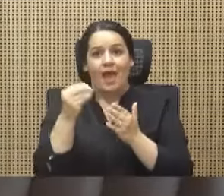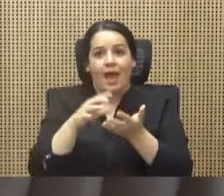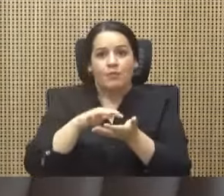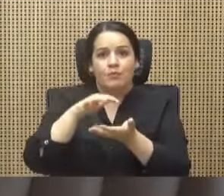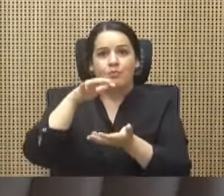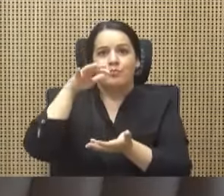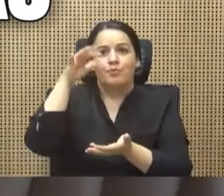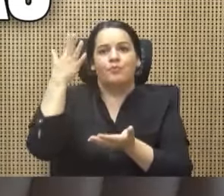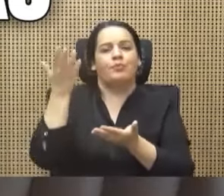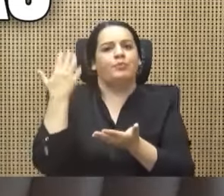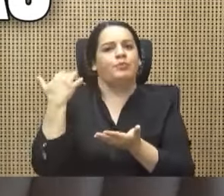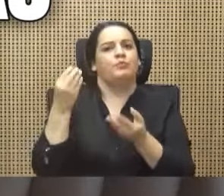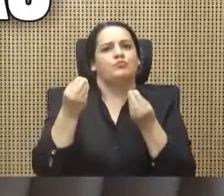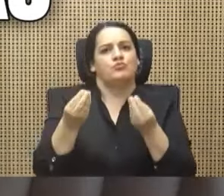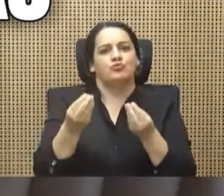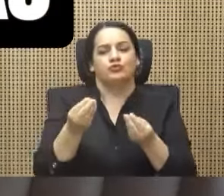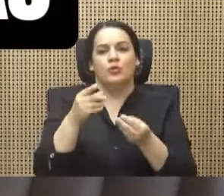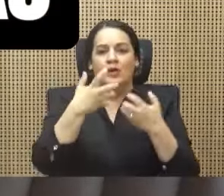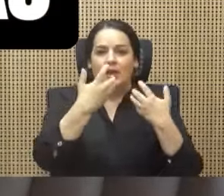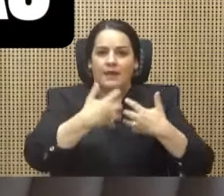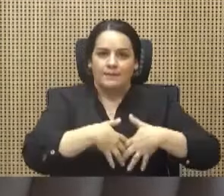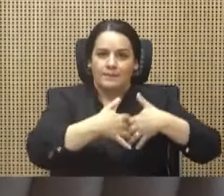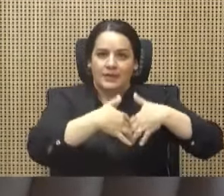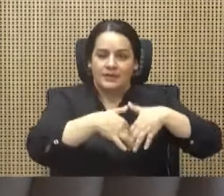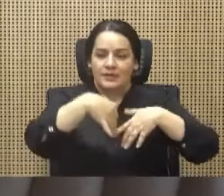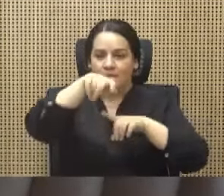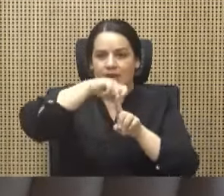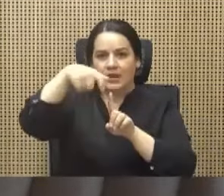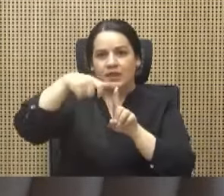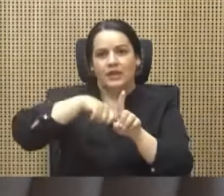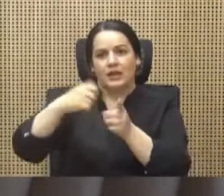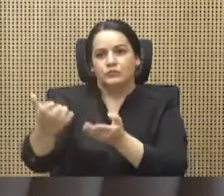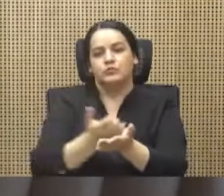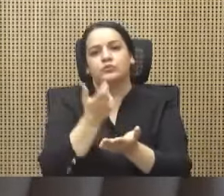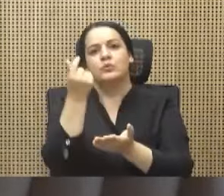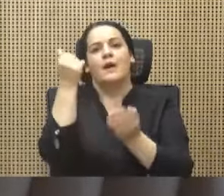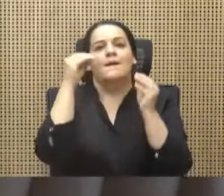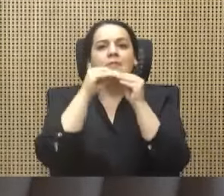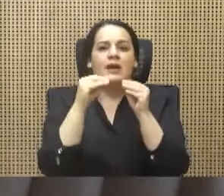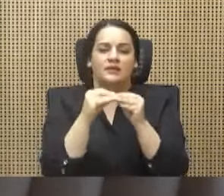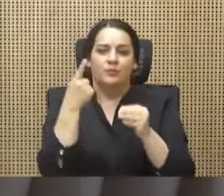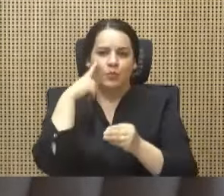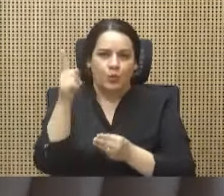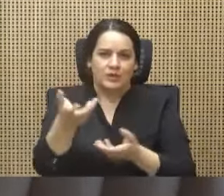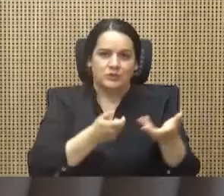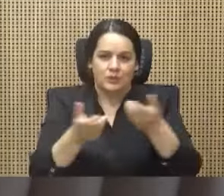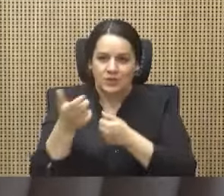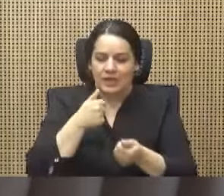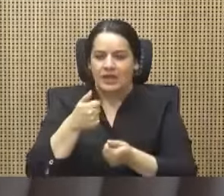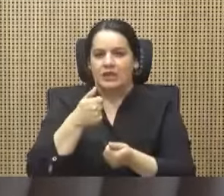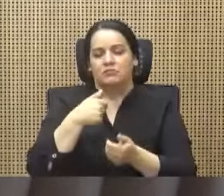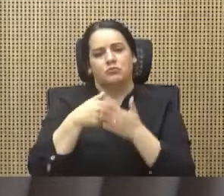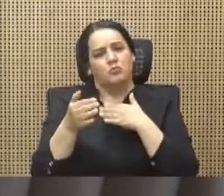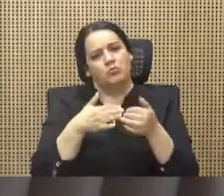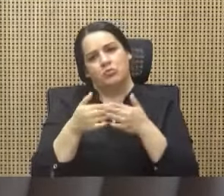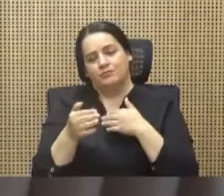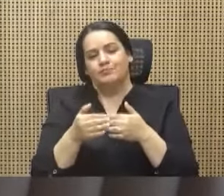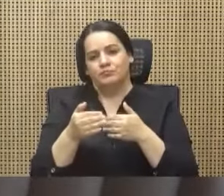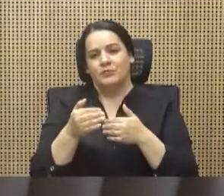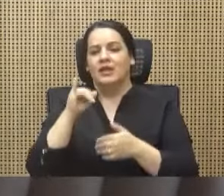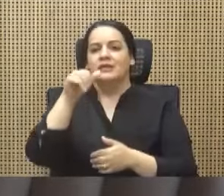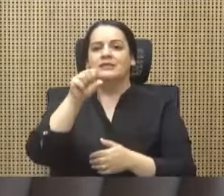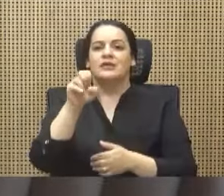bananeras están ganando mucho más por las cosechas. En todo caso, don Jason, y mirándolo a la cara, le digo que le